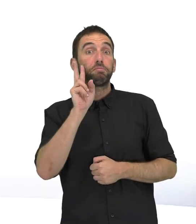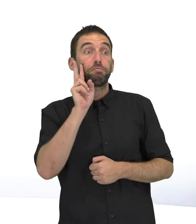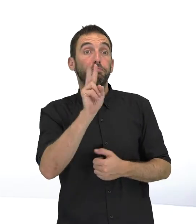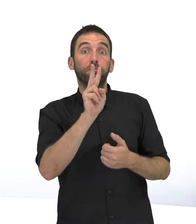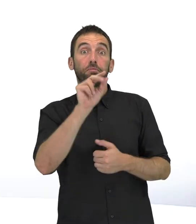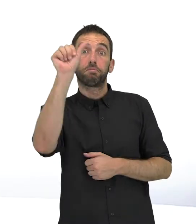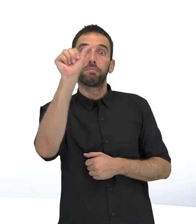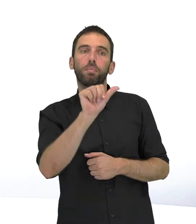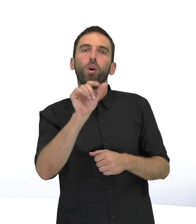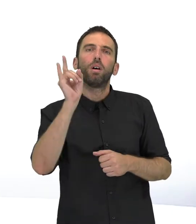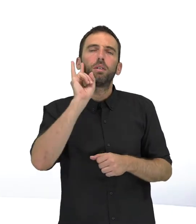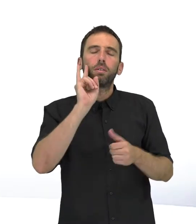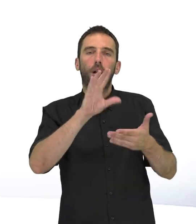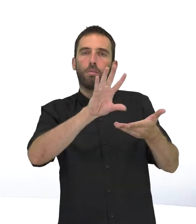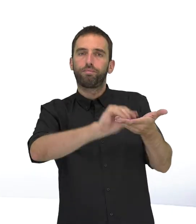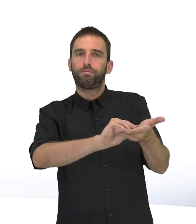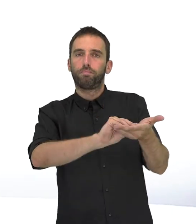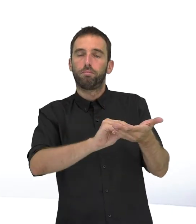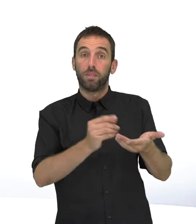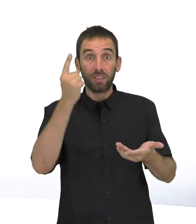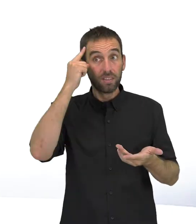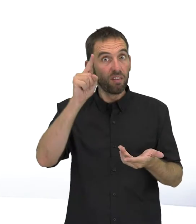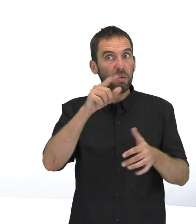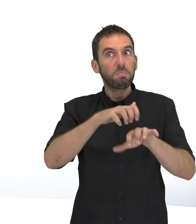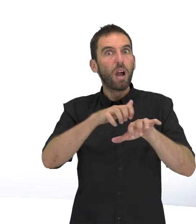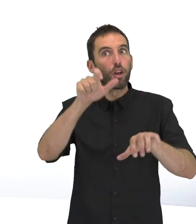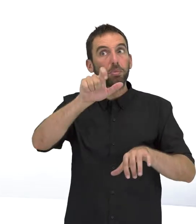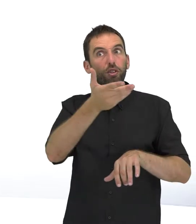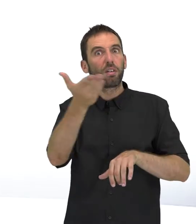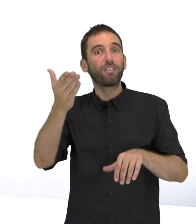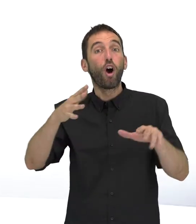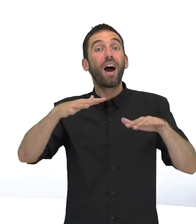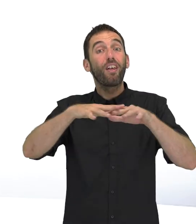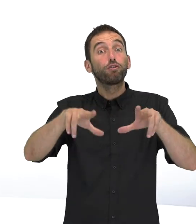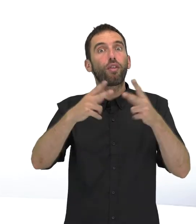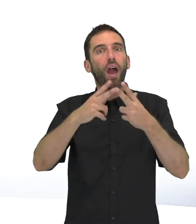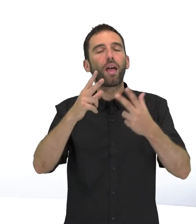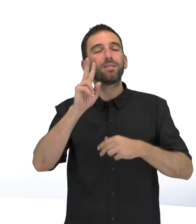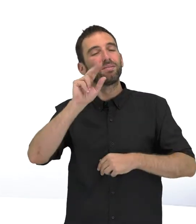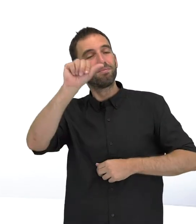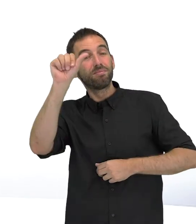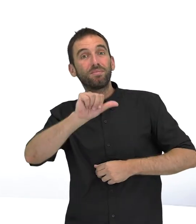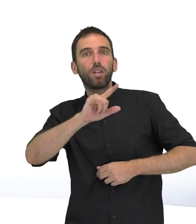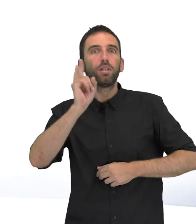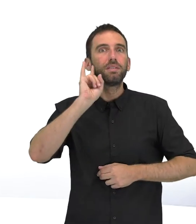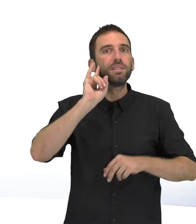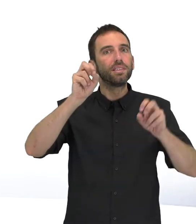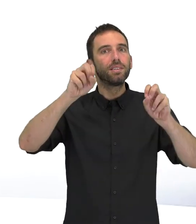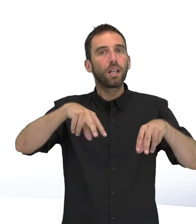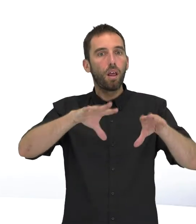Por cierto, ¿sabías que la mayoría de quienes ven vídeos en redes sociales lo hacen sin volumen y utilizando los subtítulos?